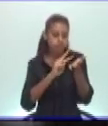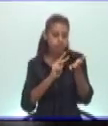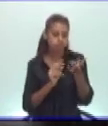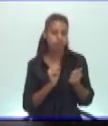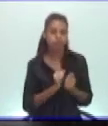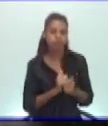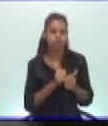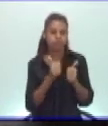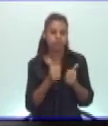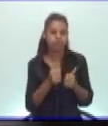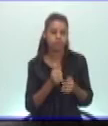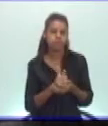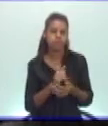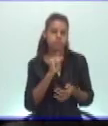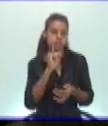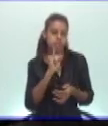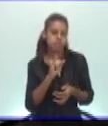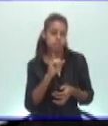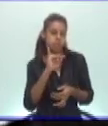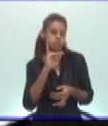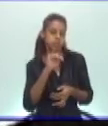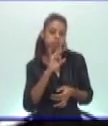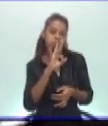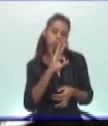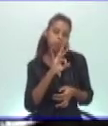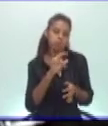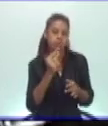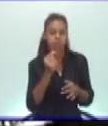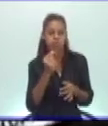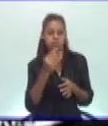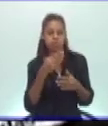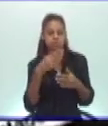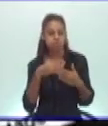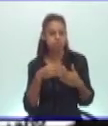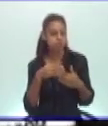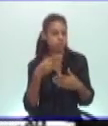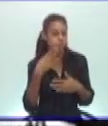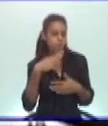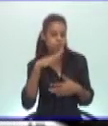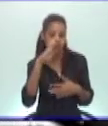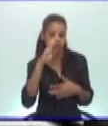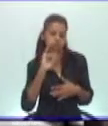económicas. 6 pesos, 8 pesos. Es decir, están fácilmente adquiribles.